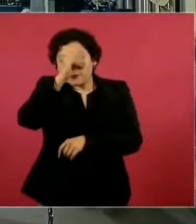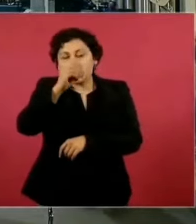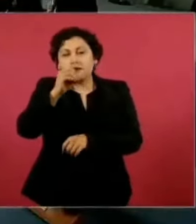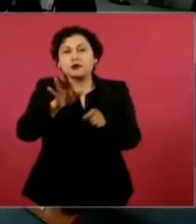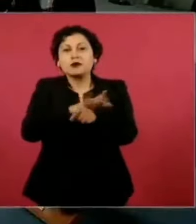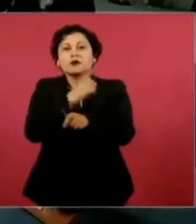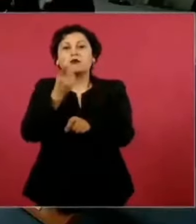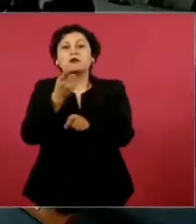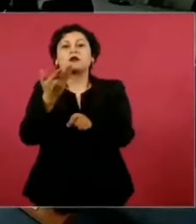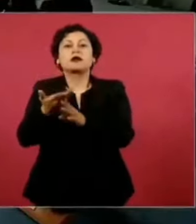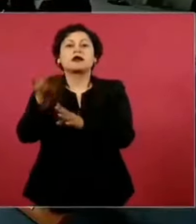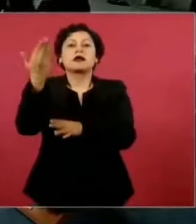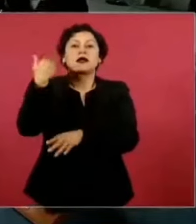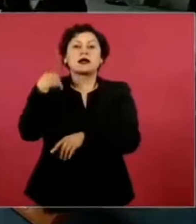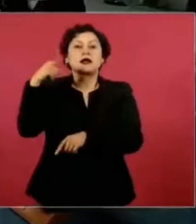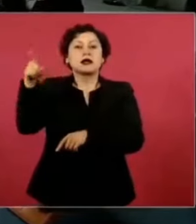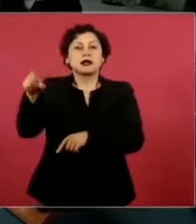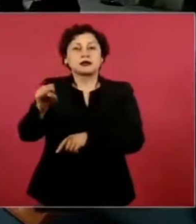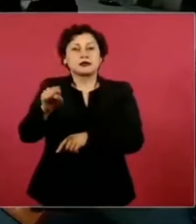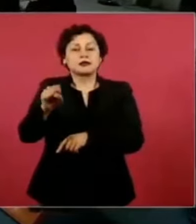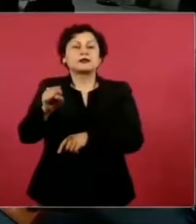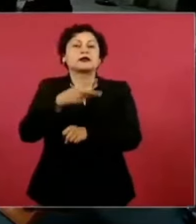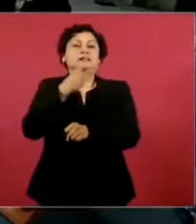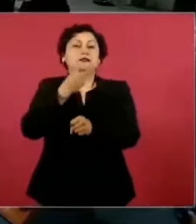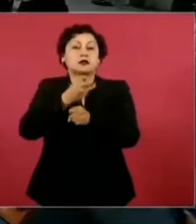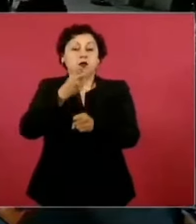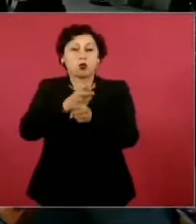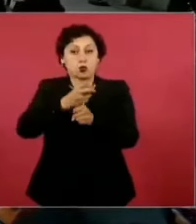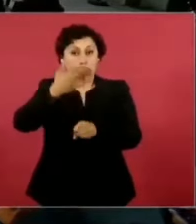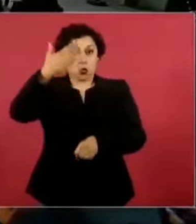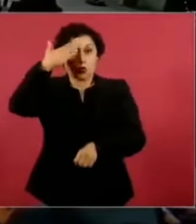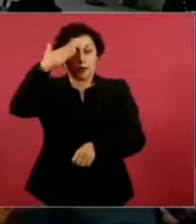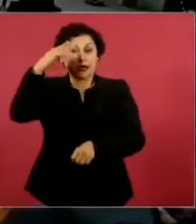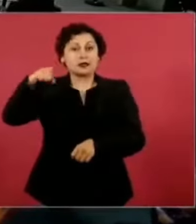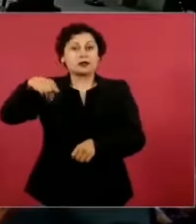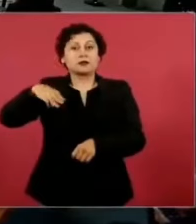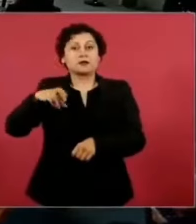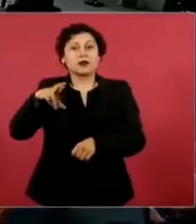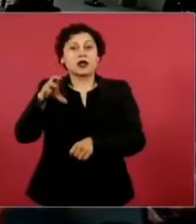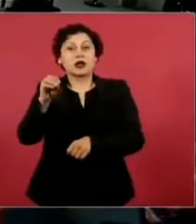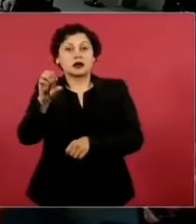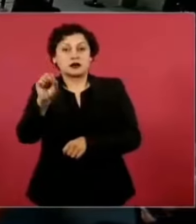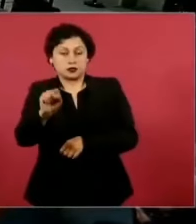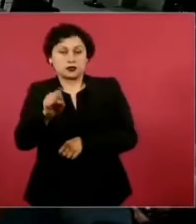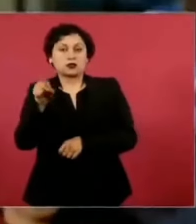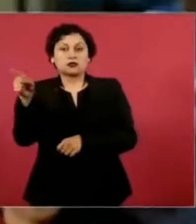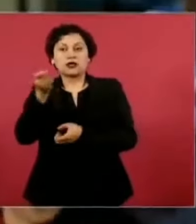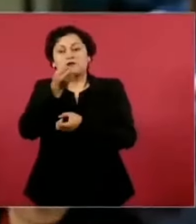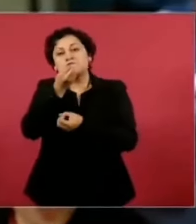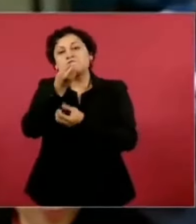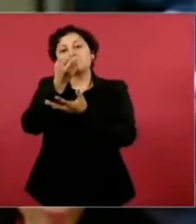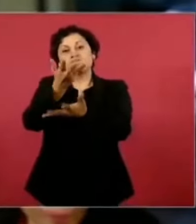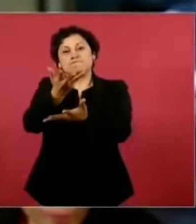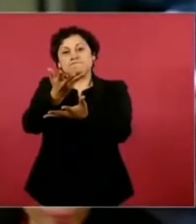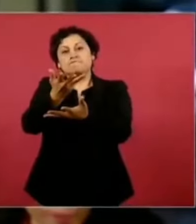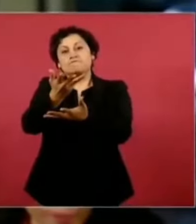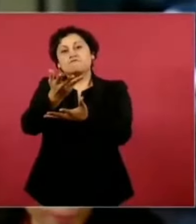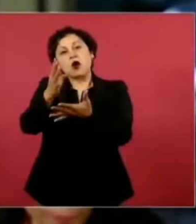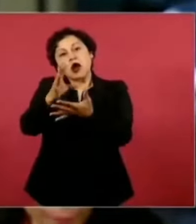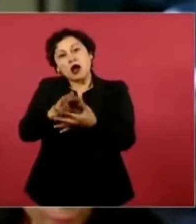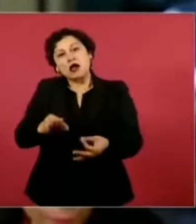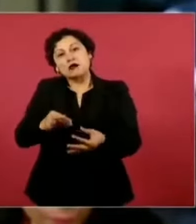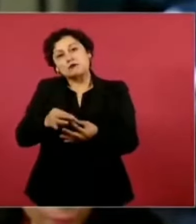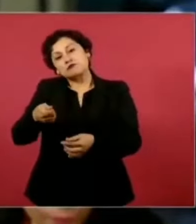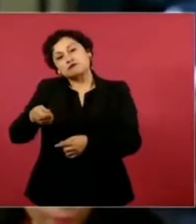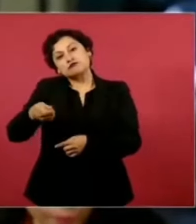del subcomandante Marcos, que le dio una serie de calificativos, le llamó